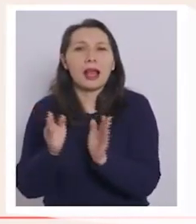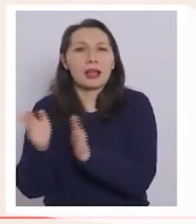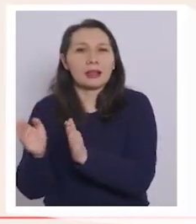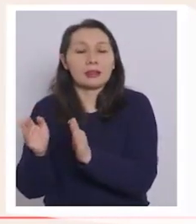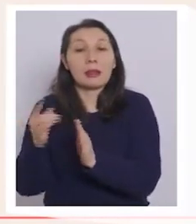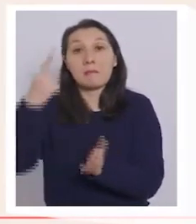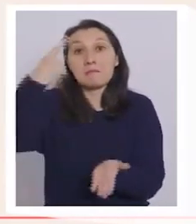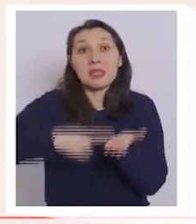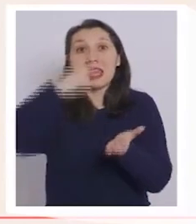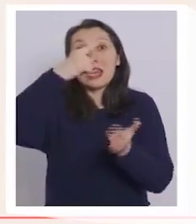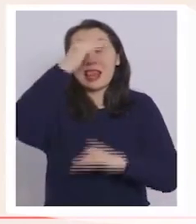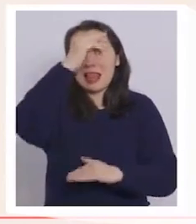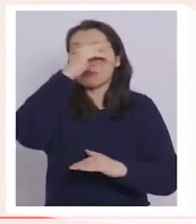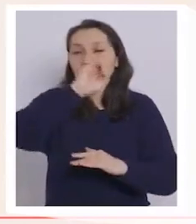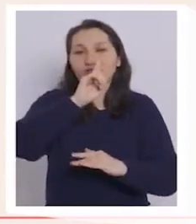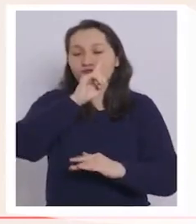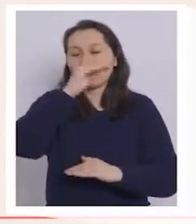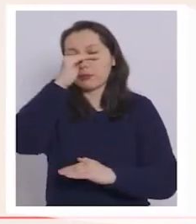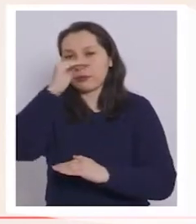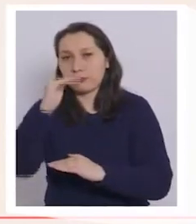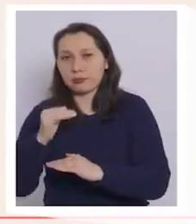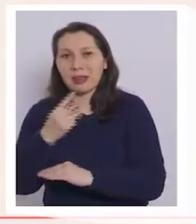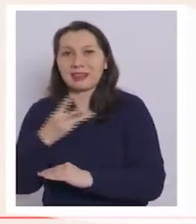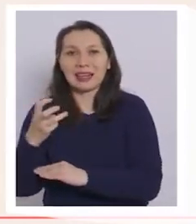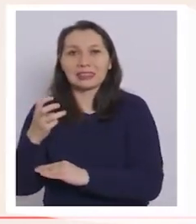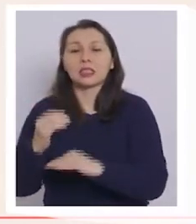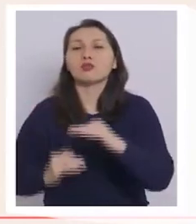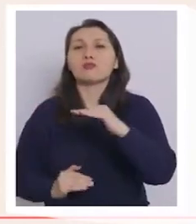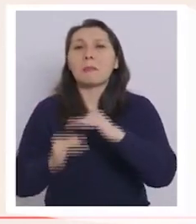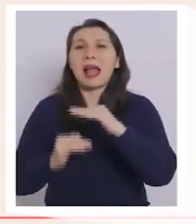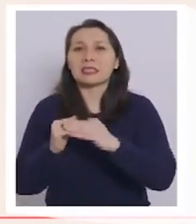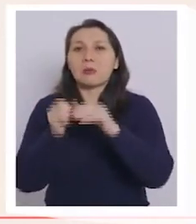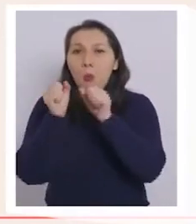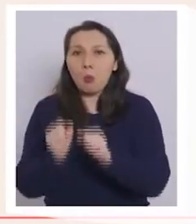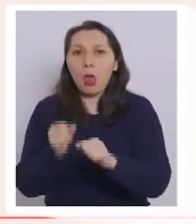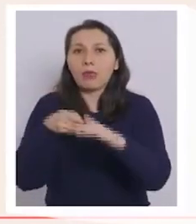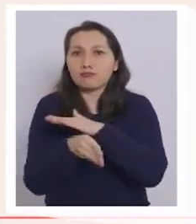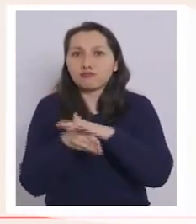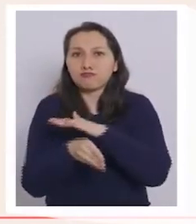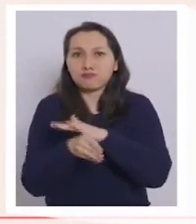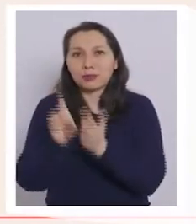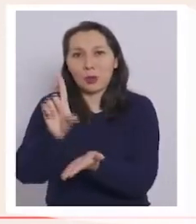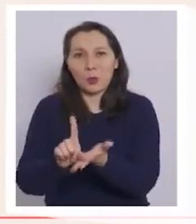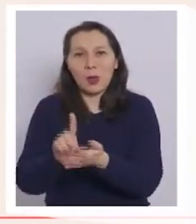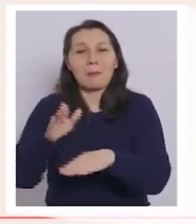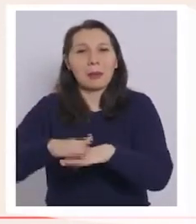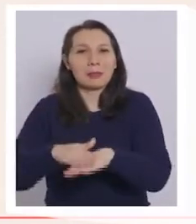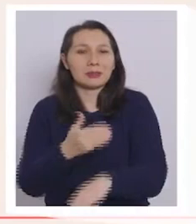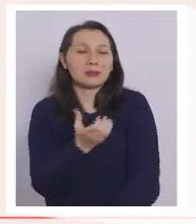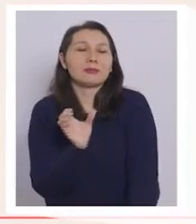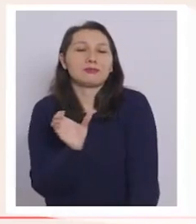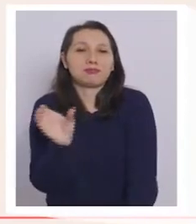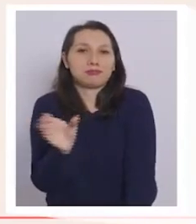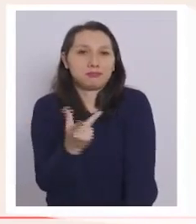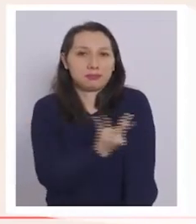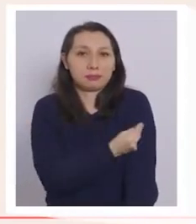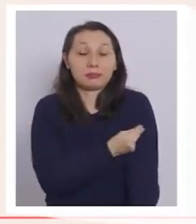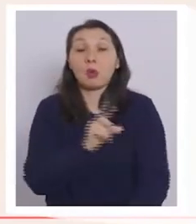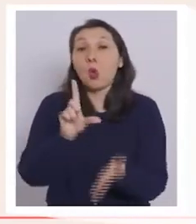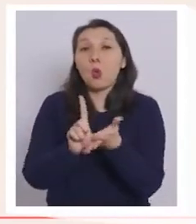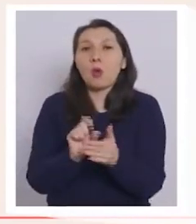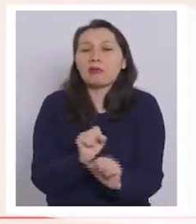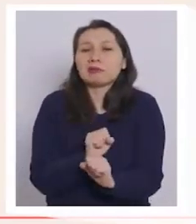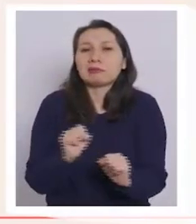bajando de 1.000 a 300 los asistentes permitidos con pase de movilidad. Es importante destacar que los recintos no pueden